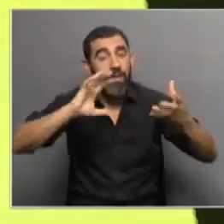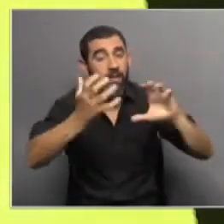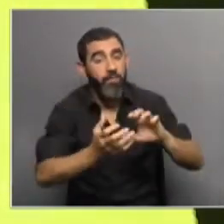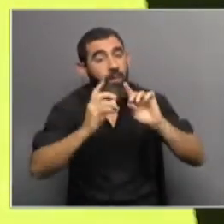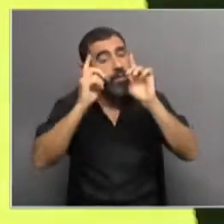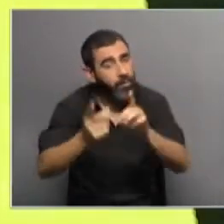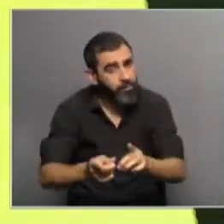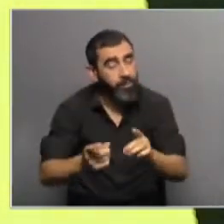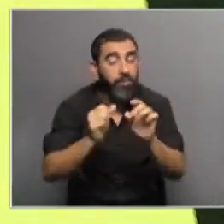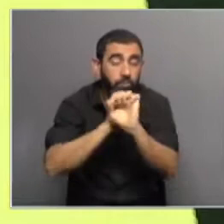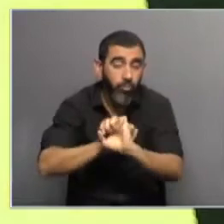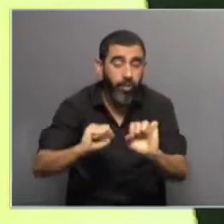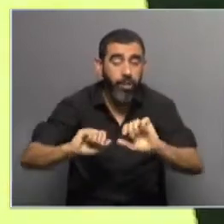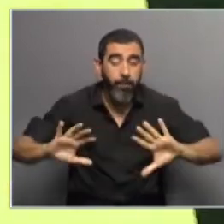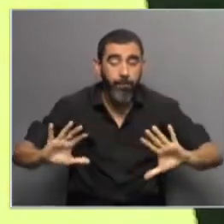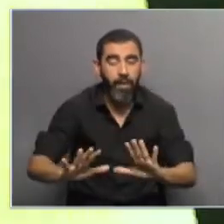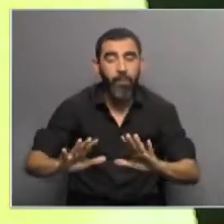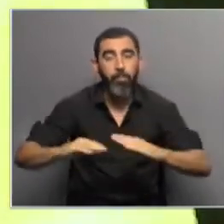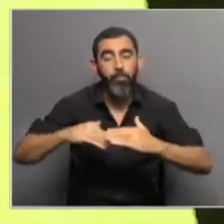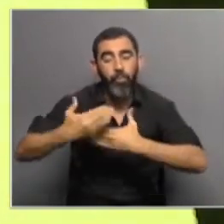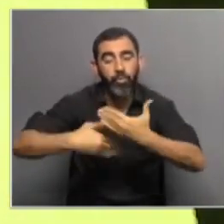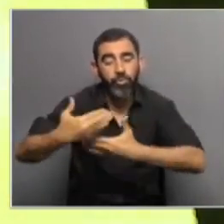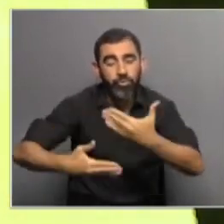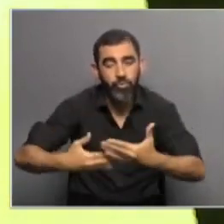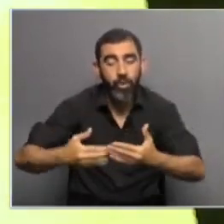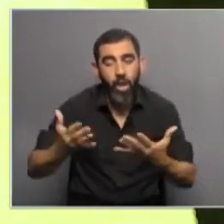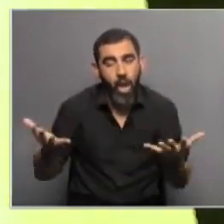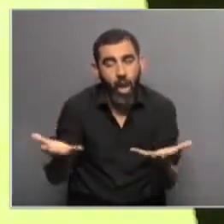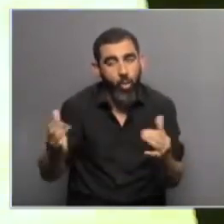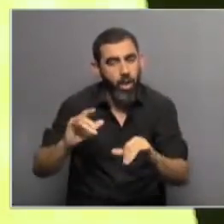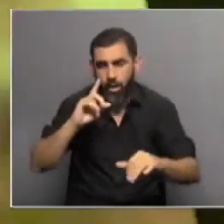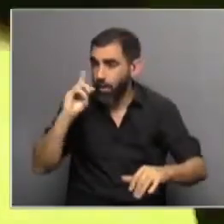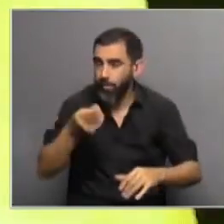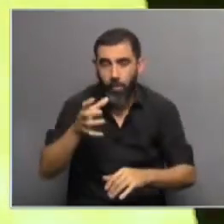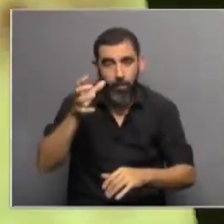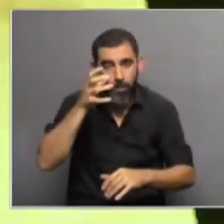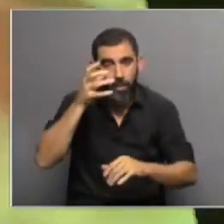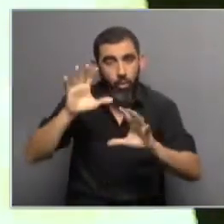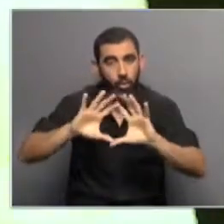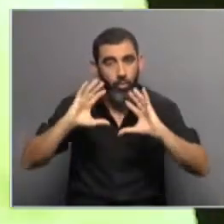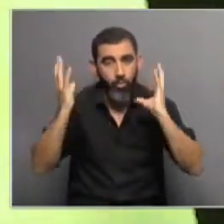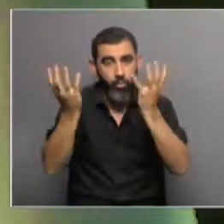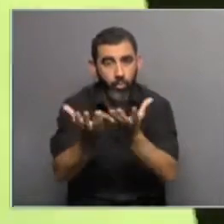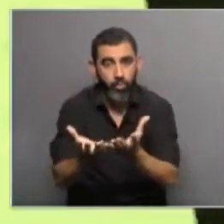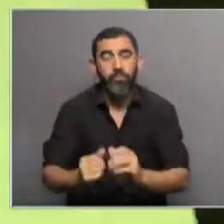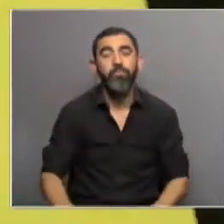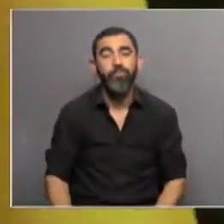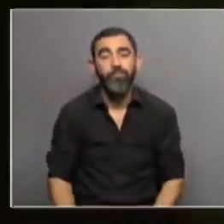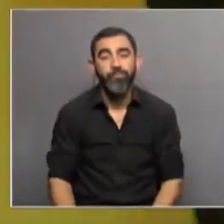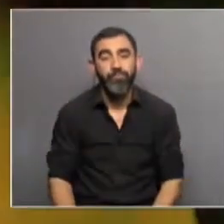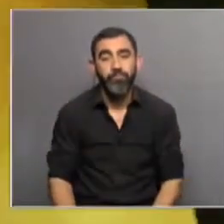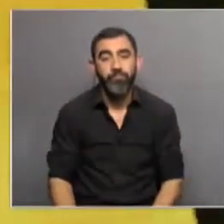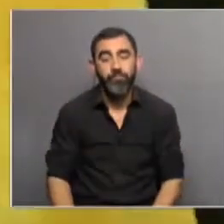para tratar de detener el proceso que aceleradamente está poniendo en riesgo al planeta tal como lo conocemos.